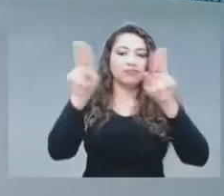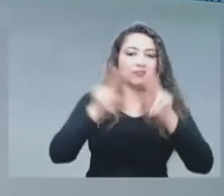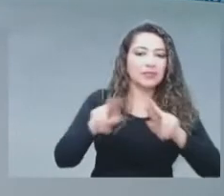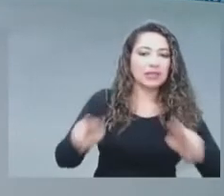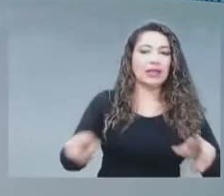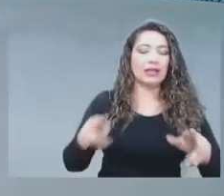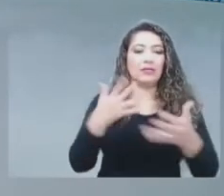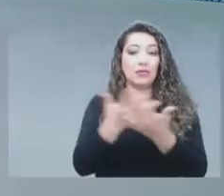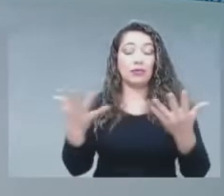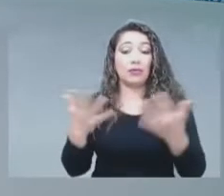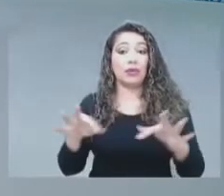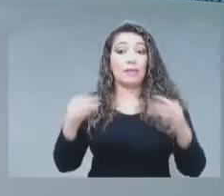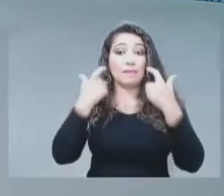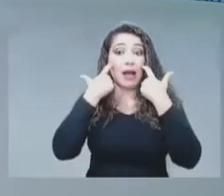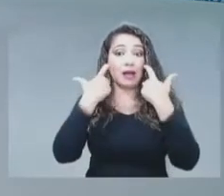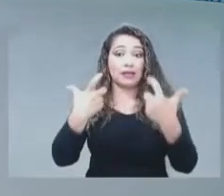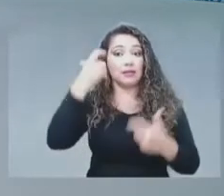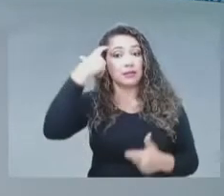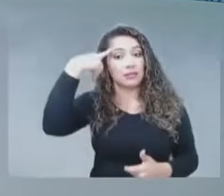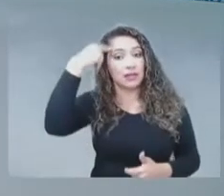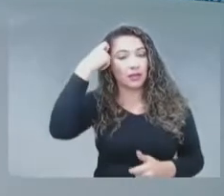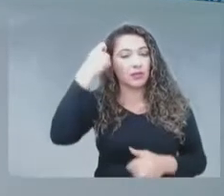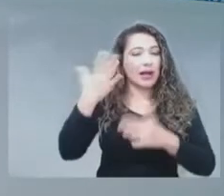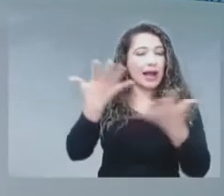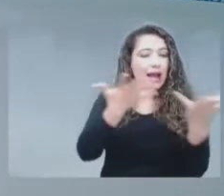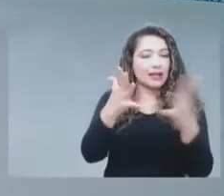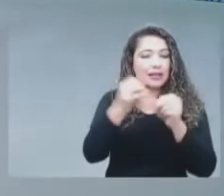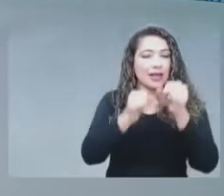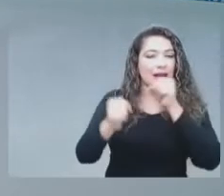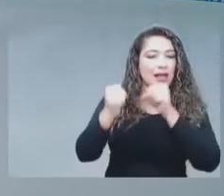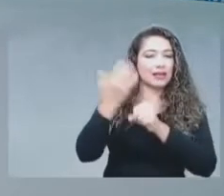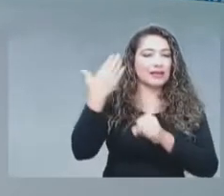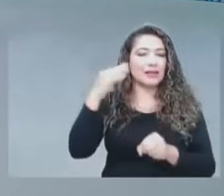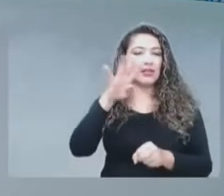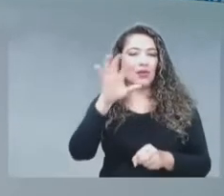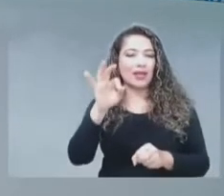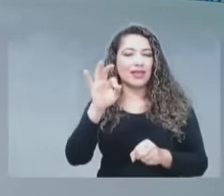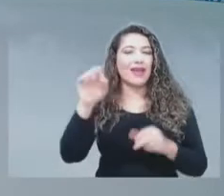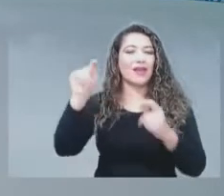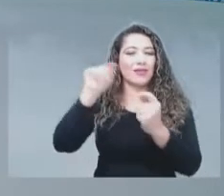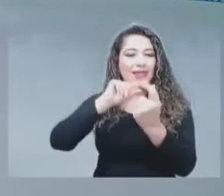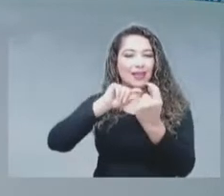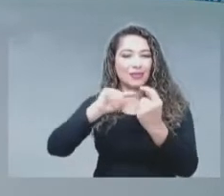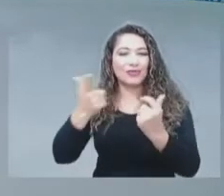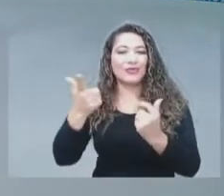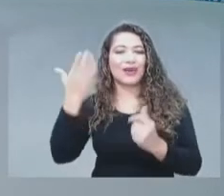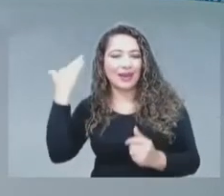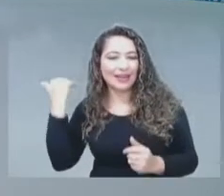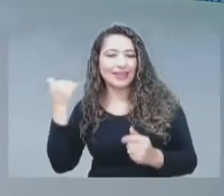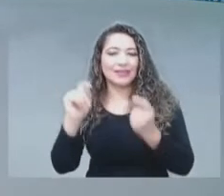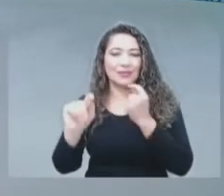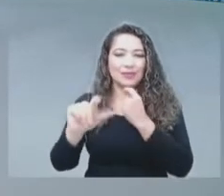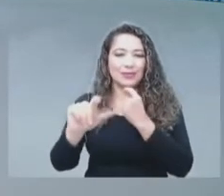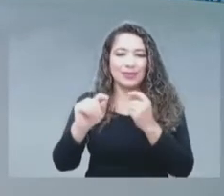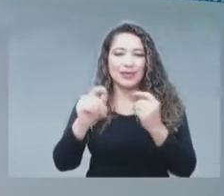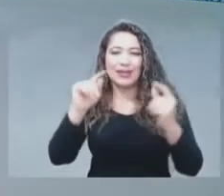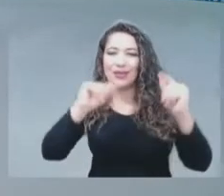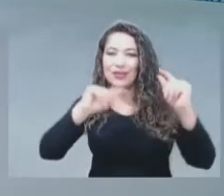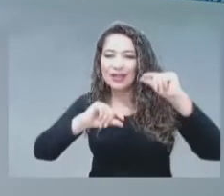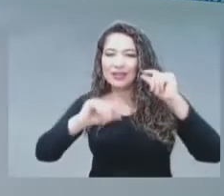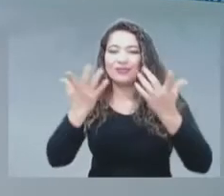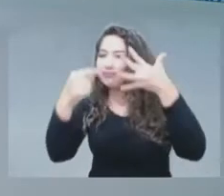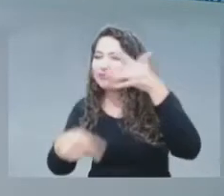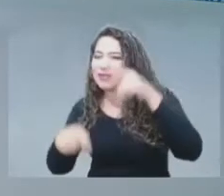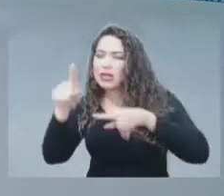años 90 cuando se implementaron las redes de datos. Los operadores vivieron los desafíos de tener que